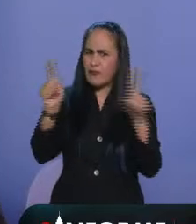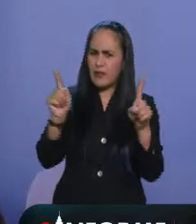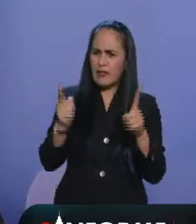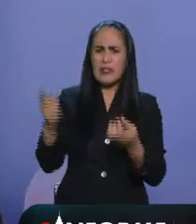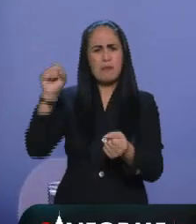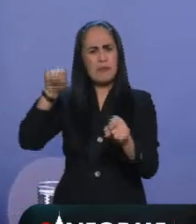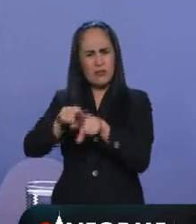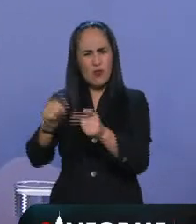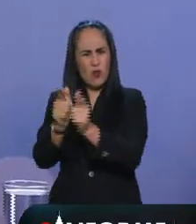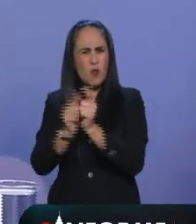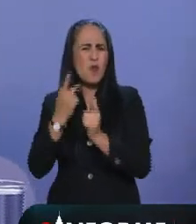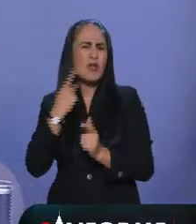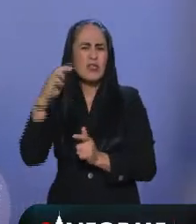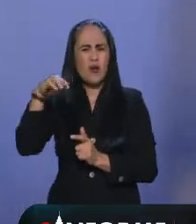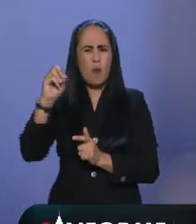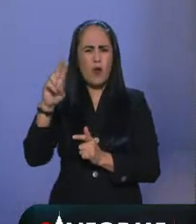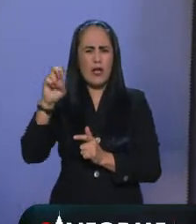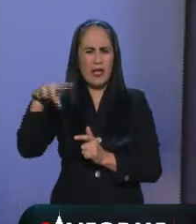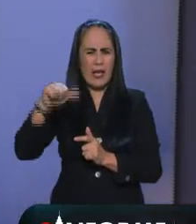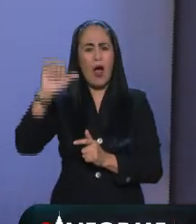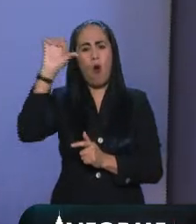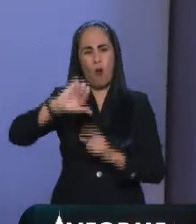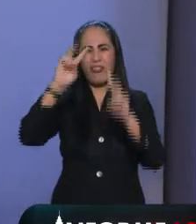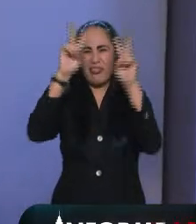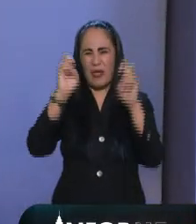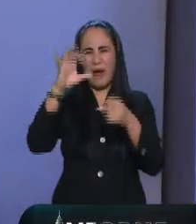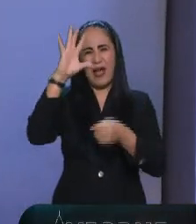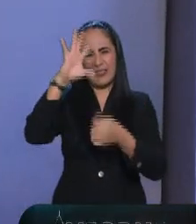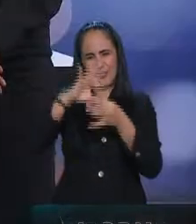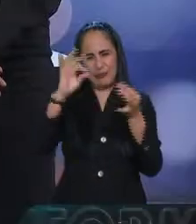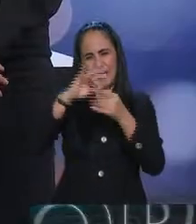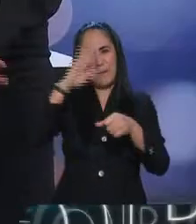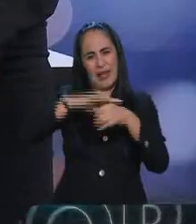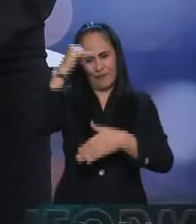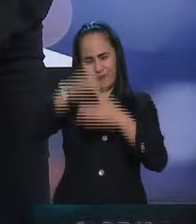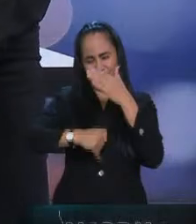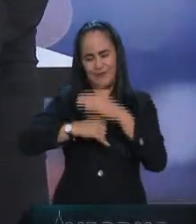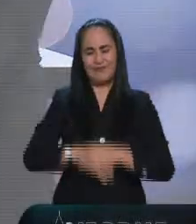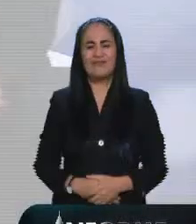De eso, de eso y más vamos a hablar hoy, así que no se vaya porque comenzamos.